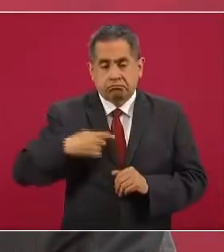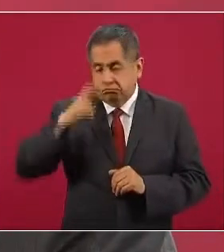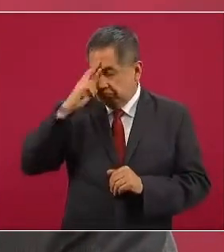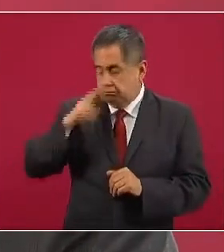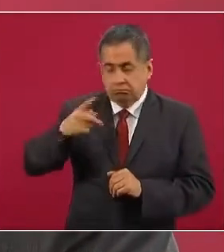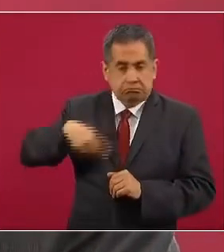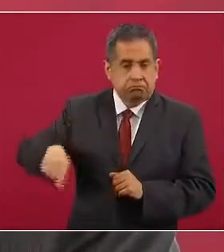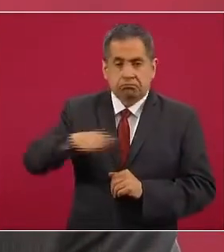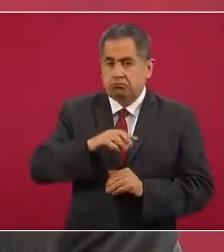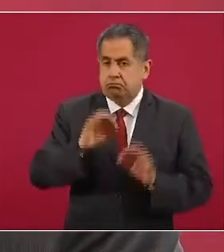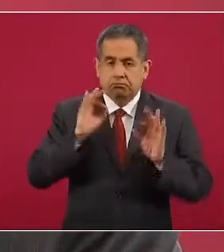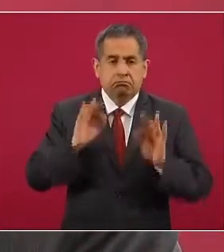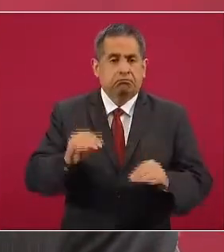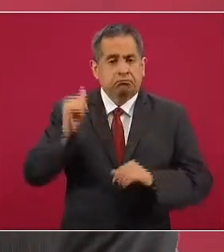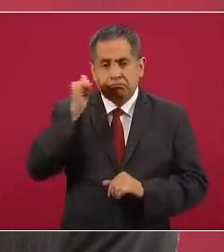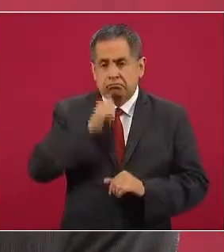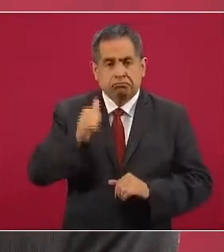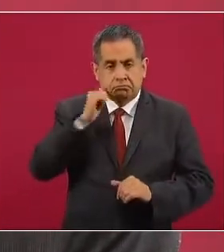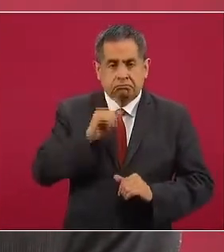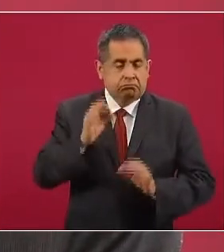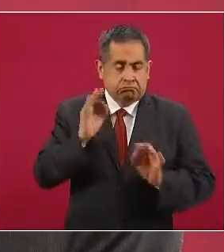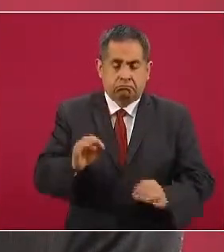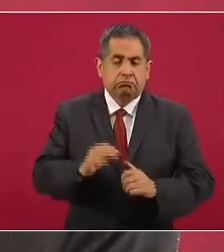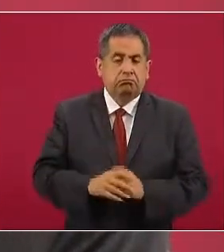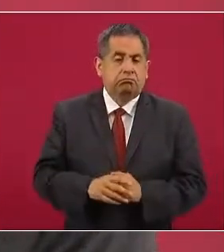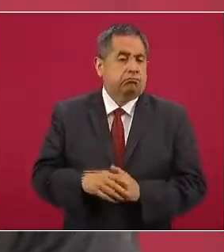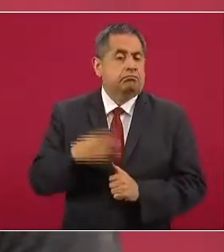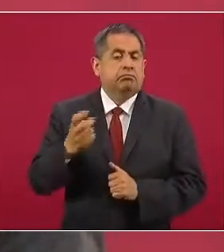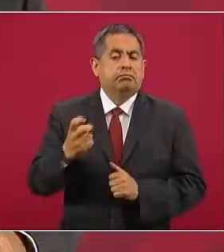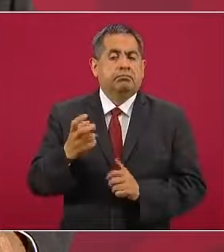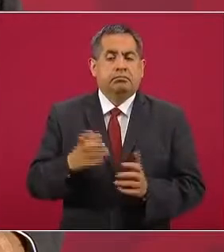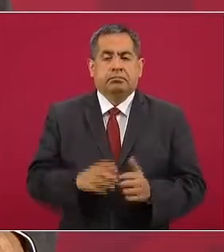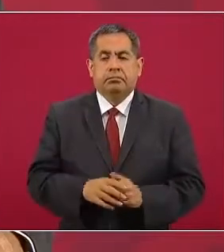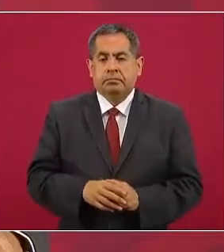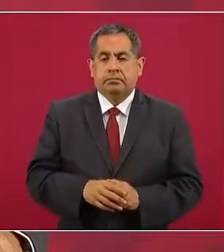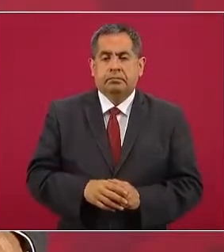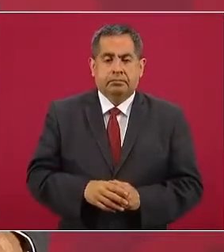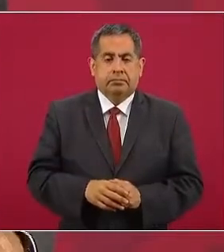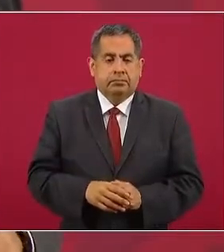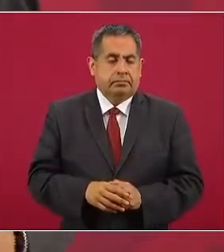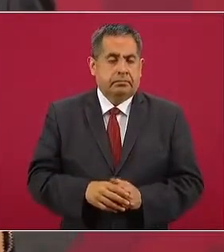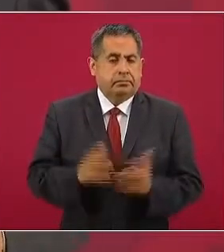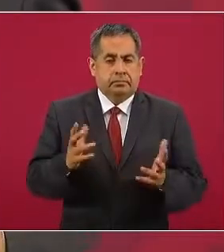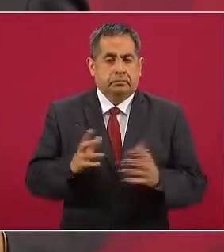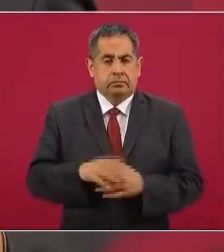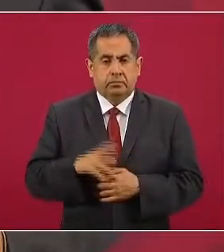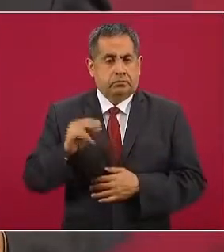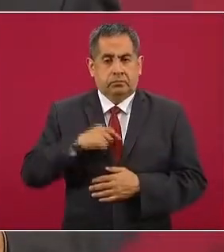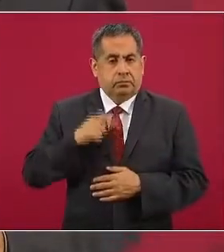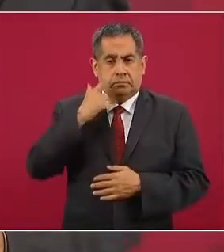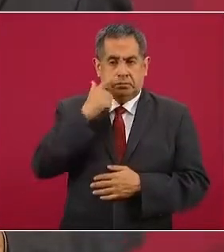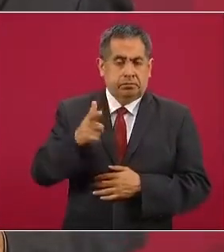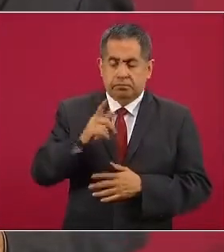siempre nos respetó. Entonces, yo no quiero